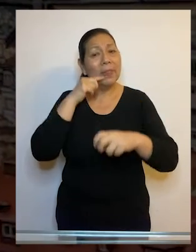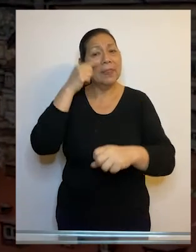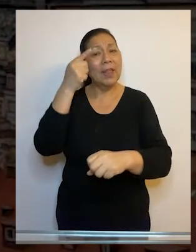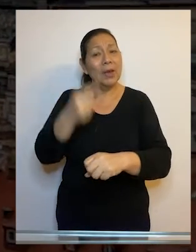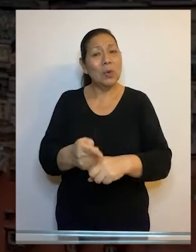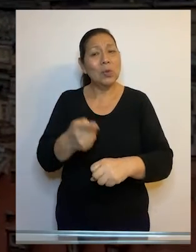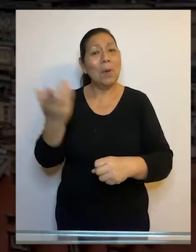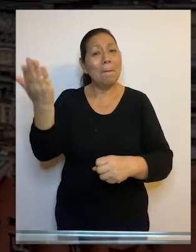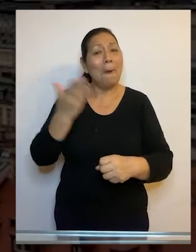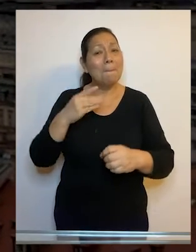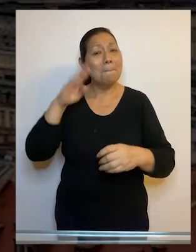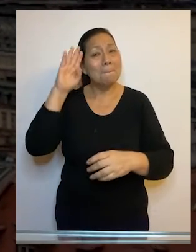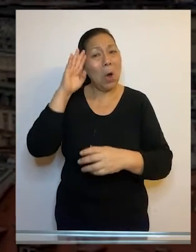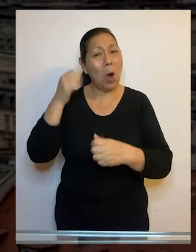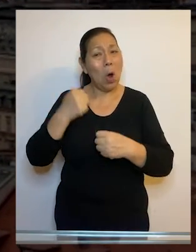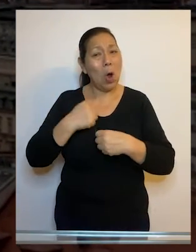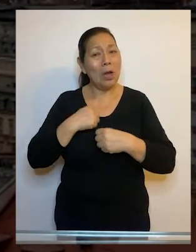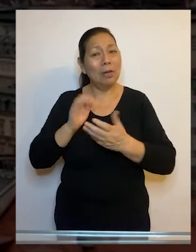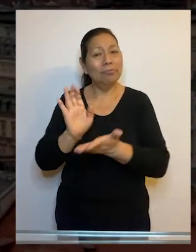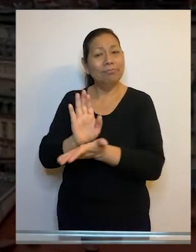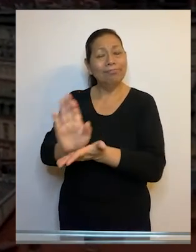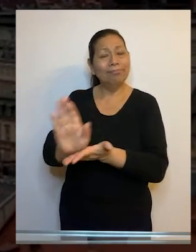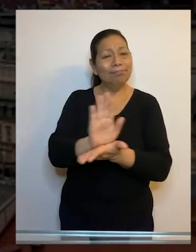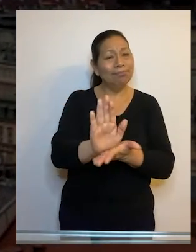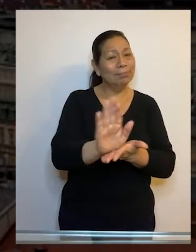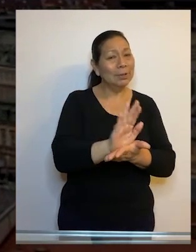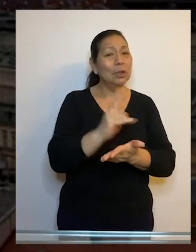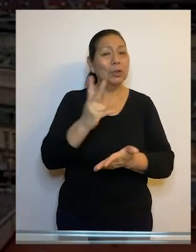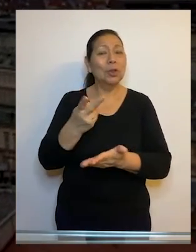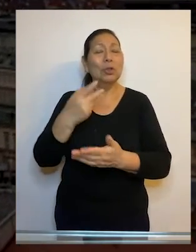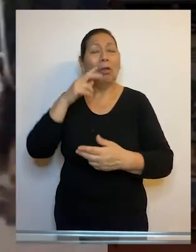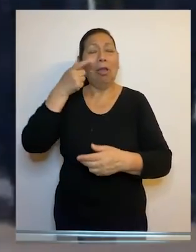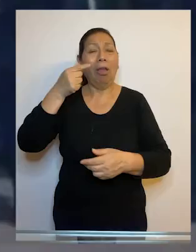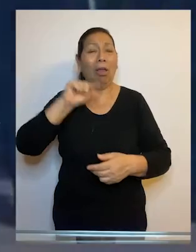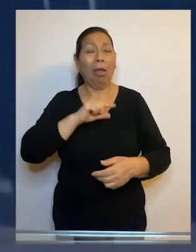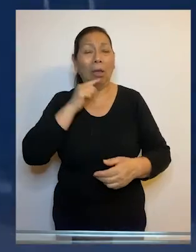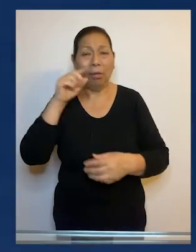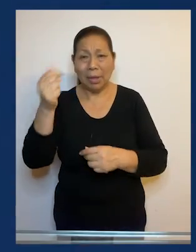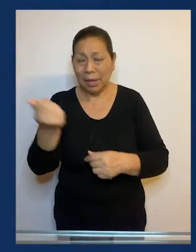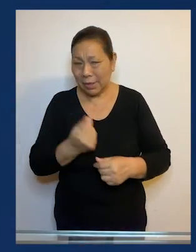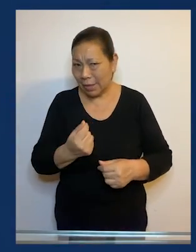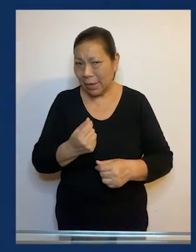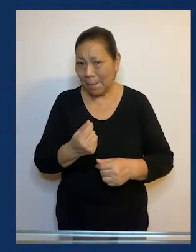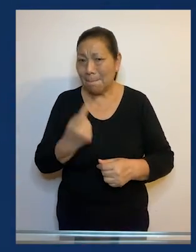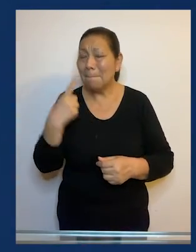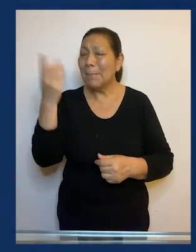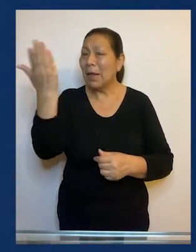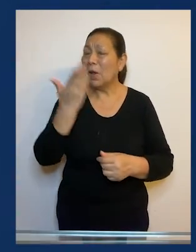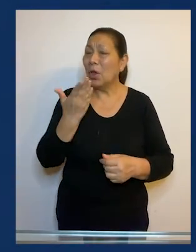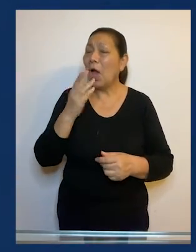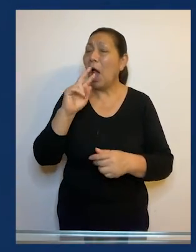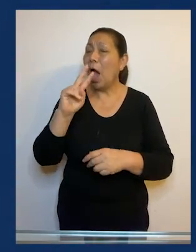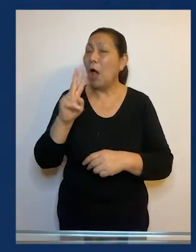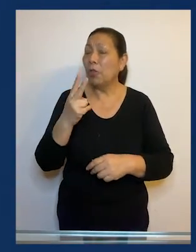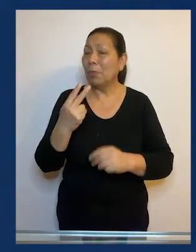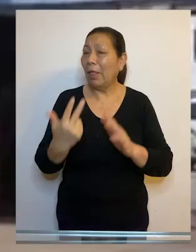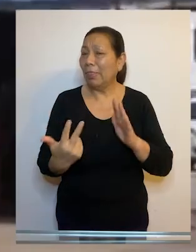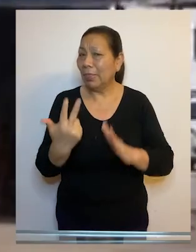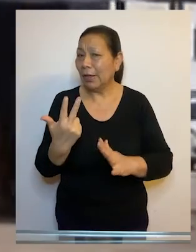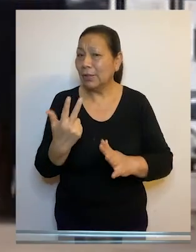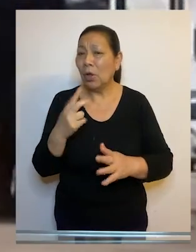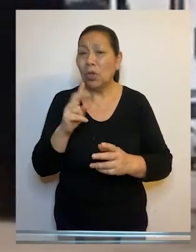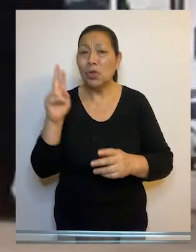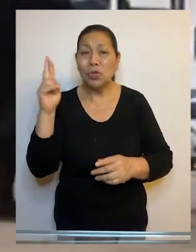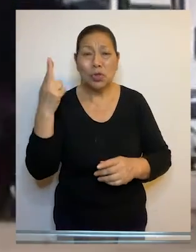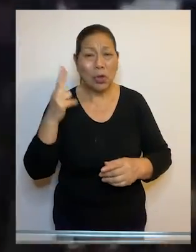en las denuncias de agresión policial y discriminación que hicieron dos gitanos durante un operativo policial en el 2013